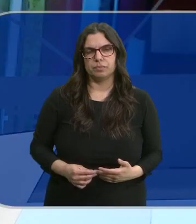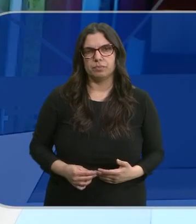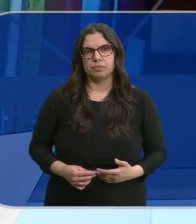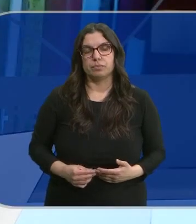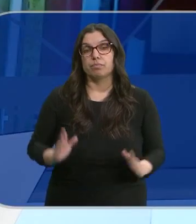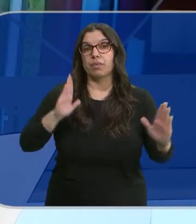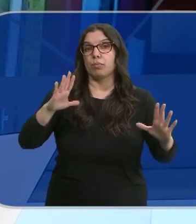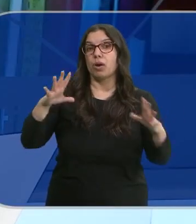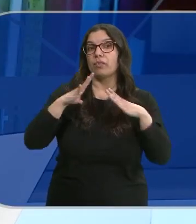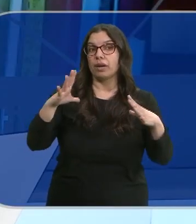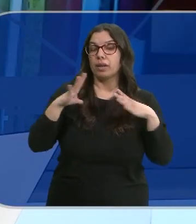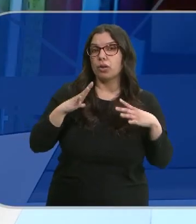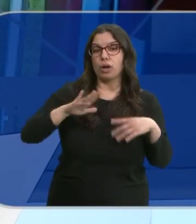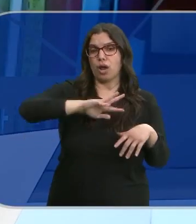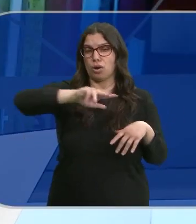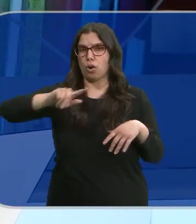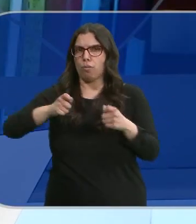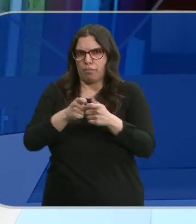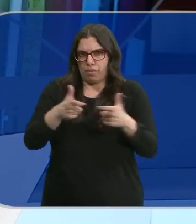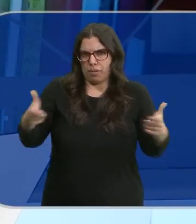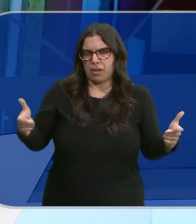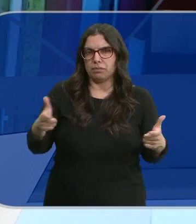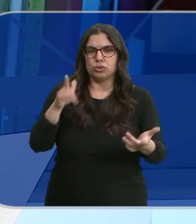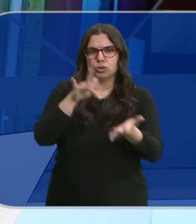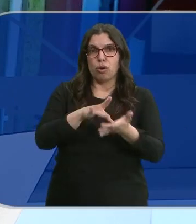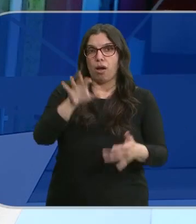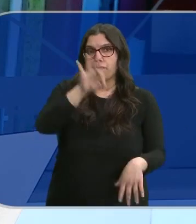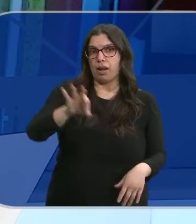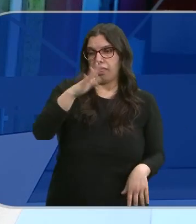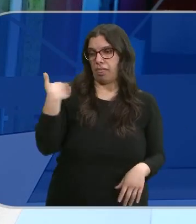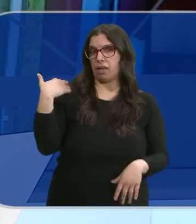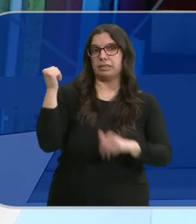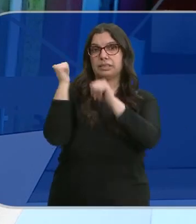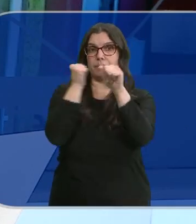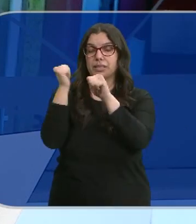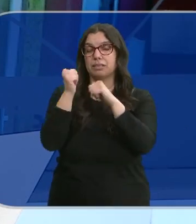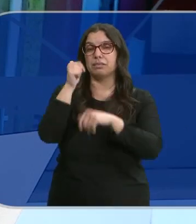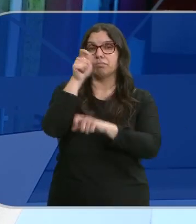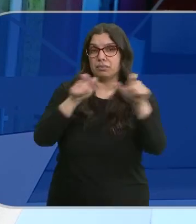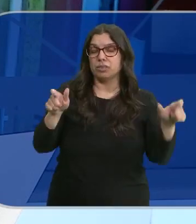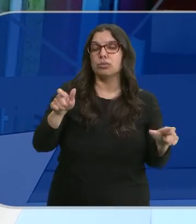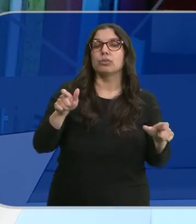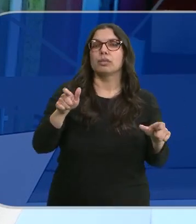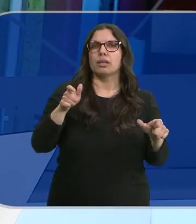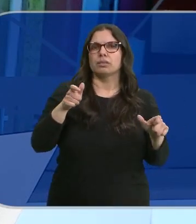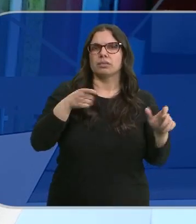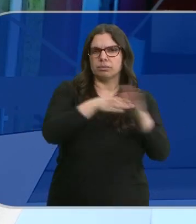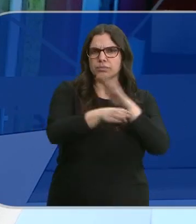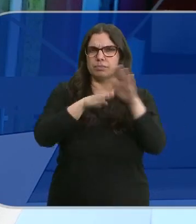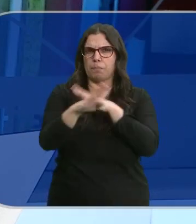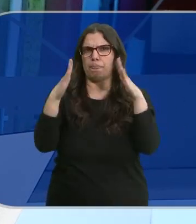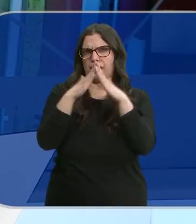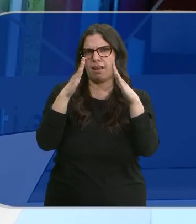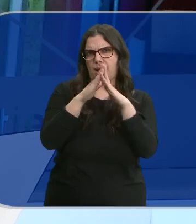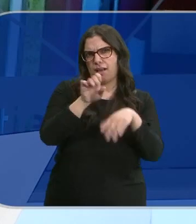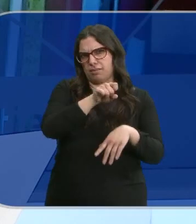En periodos vacacionales el número de robos aumenta. Lo hemos visto en Palencia esta Semana Santa. Los amigos de lo ajeno han asaltado varias viviendas del centro